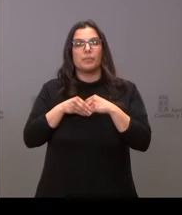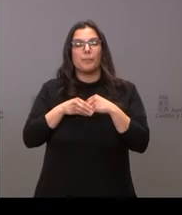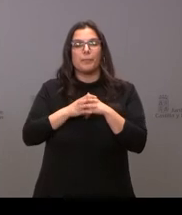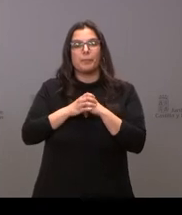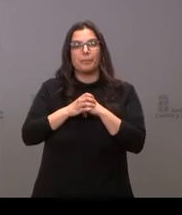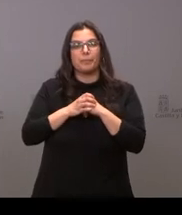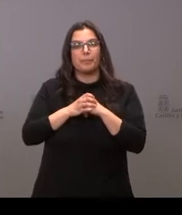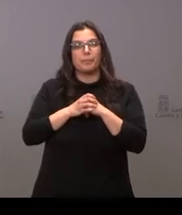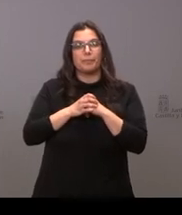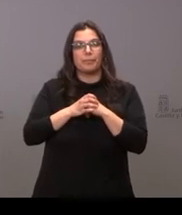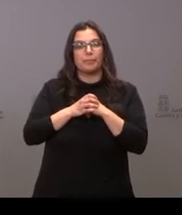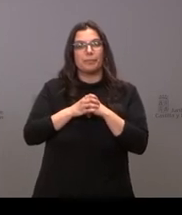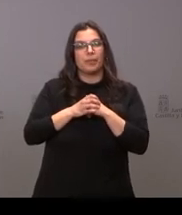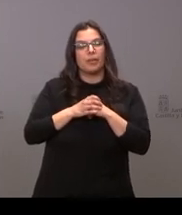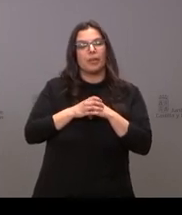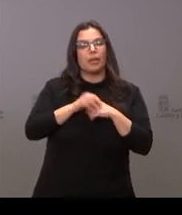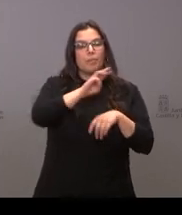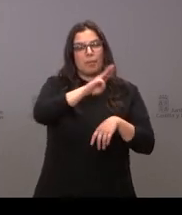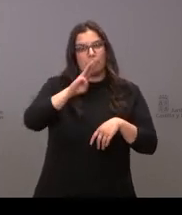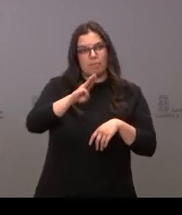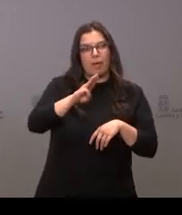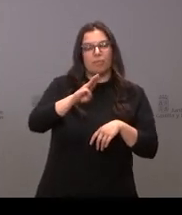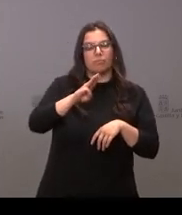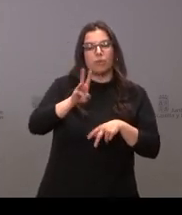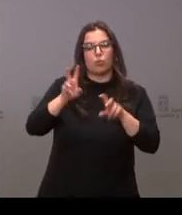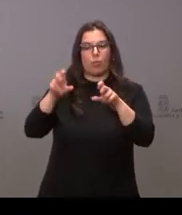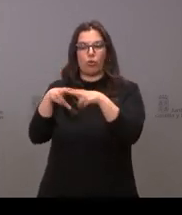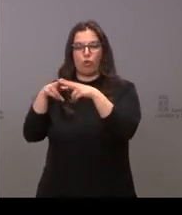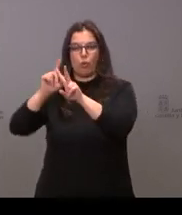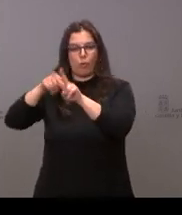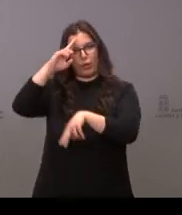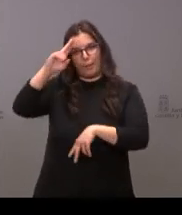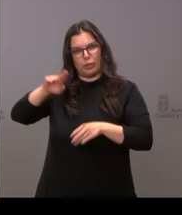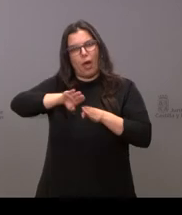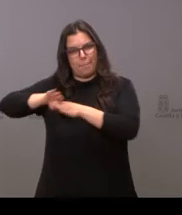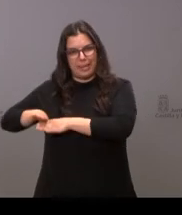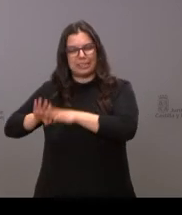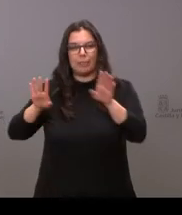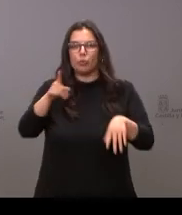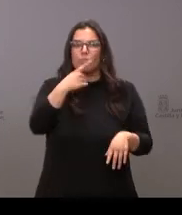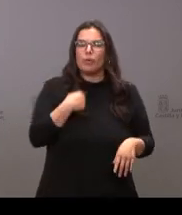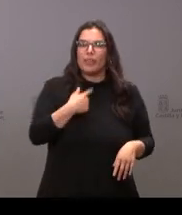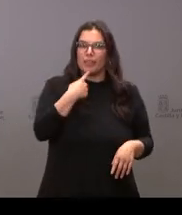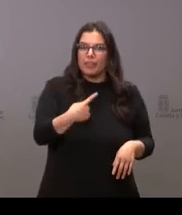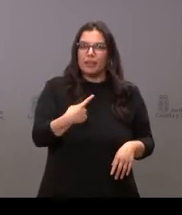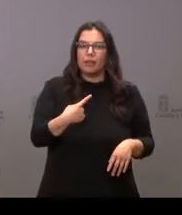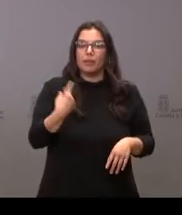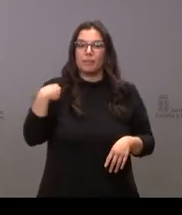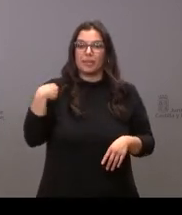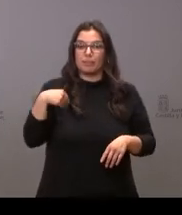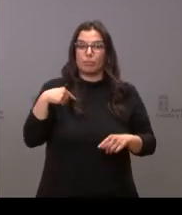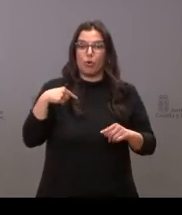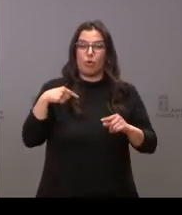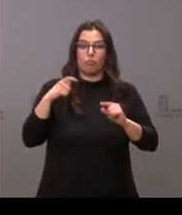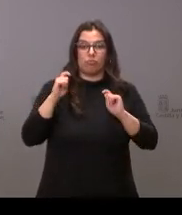respeto del PP a su nuevo socio de gobierno Vox no sé si nos pueden explicar exactamente por qué se está retrasando tanto